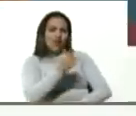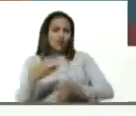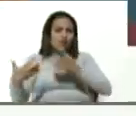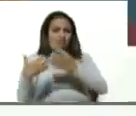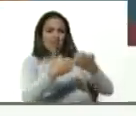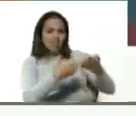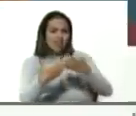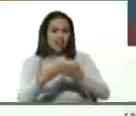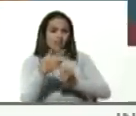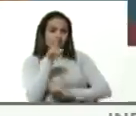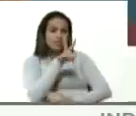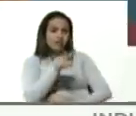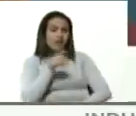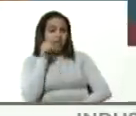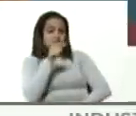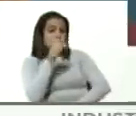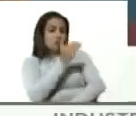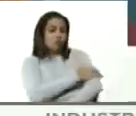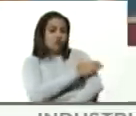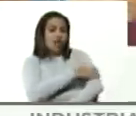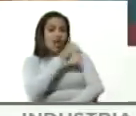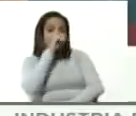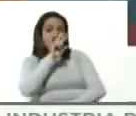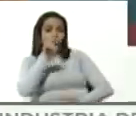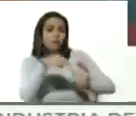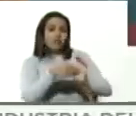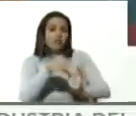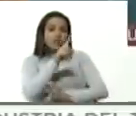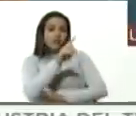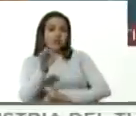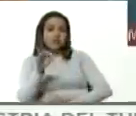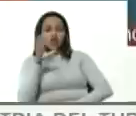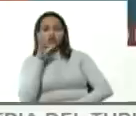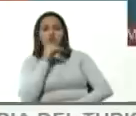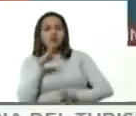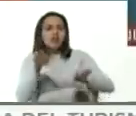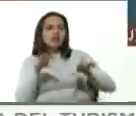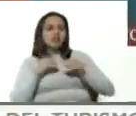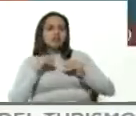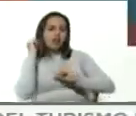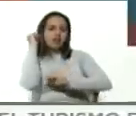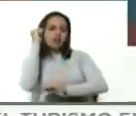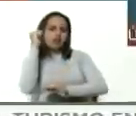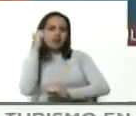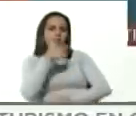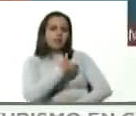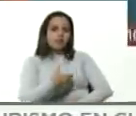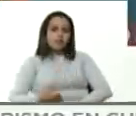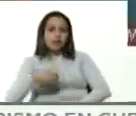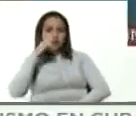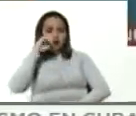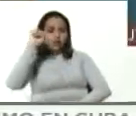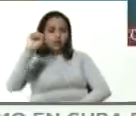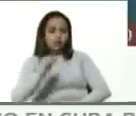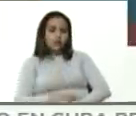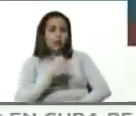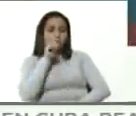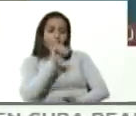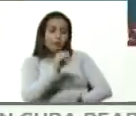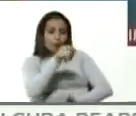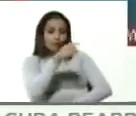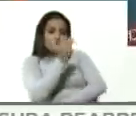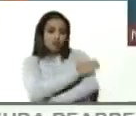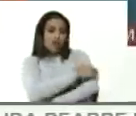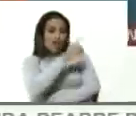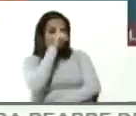en Venezuela esa oposición en el año 2013 desconoció el triunfo del presidente Nicolás Maduro esa oposición en